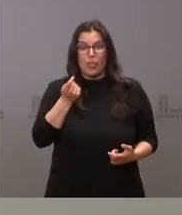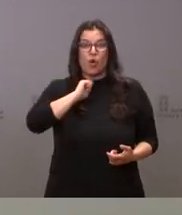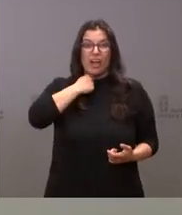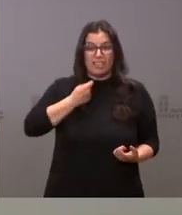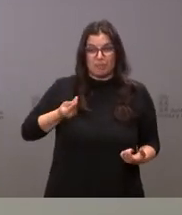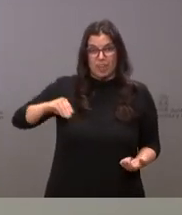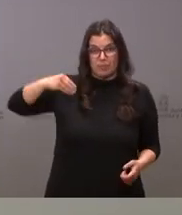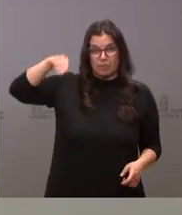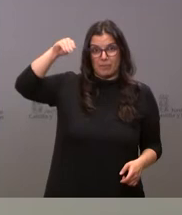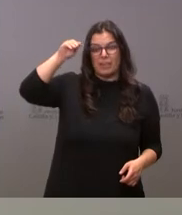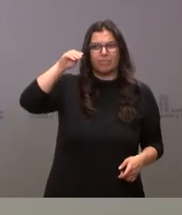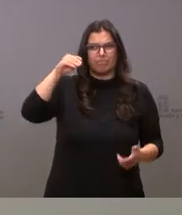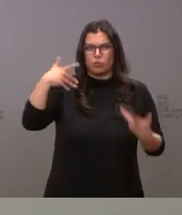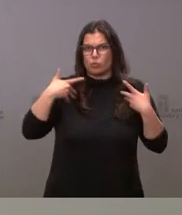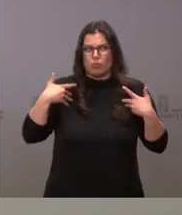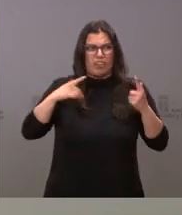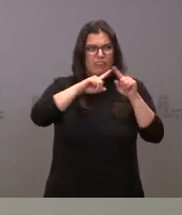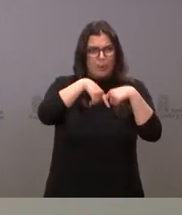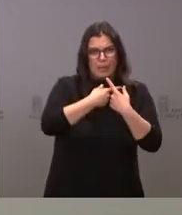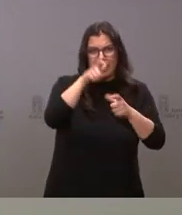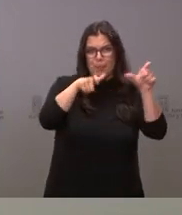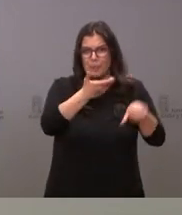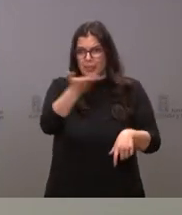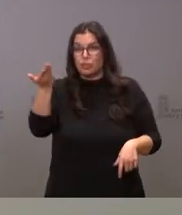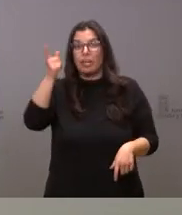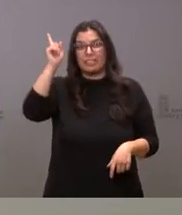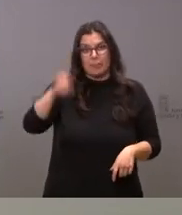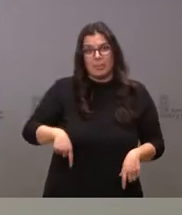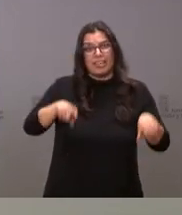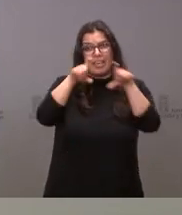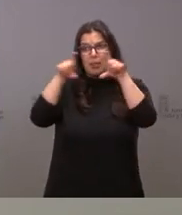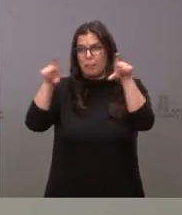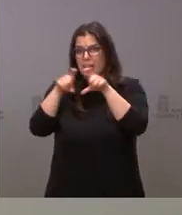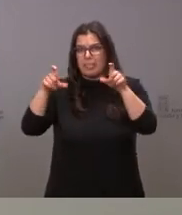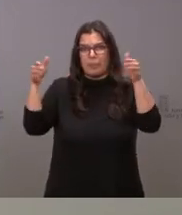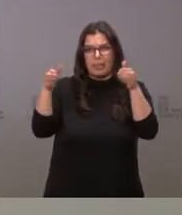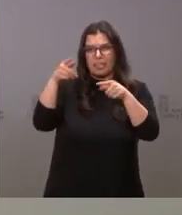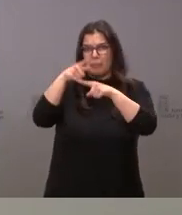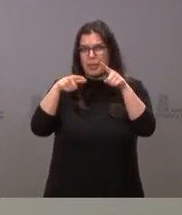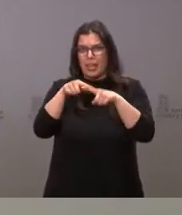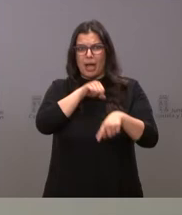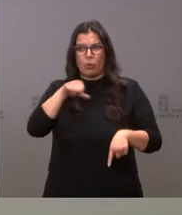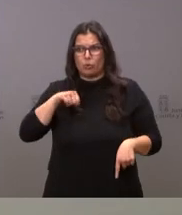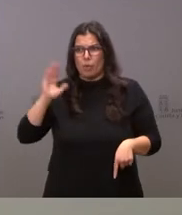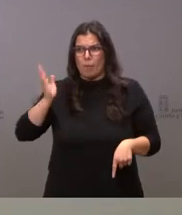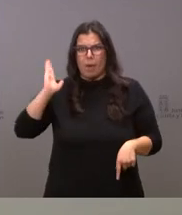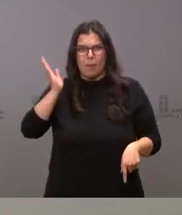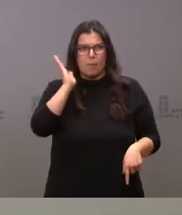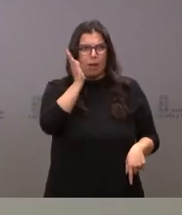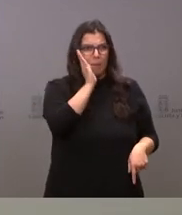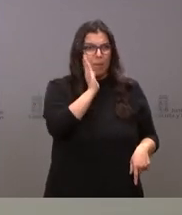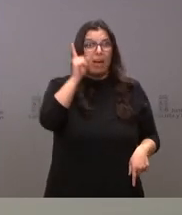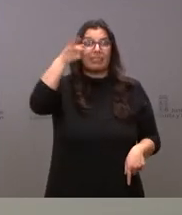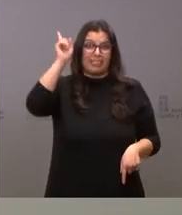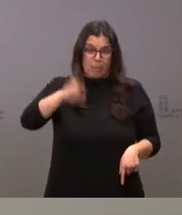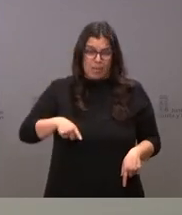sufren muchas familias, muchas personas, pero también muchas empresas, muchas pymes, muchos autónomos y muchos sectores productivos, también